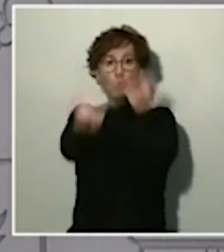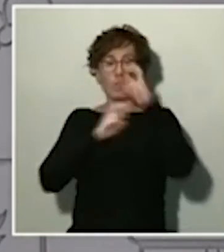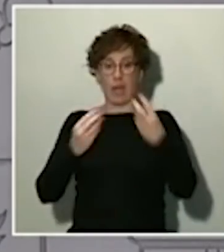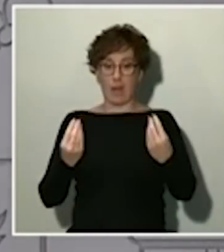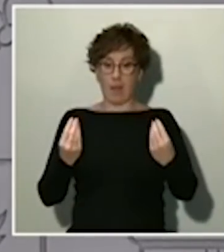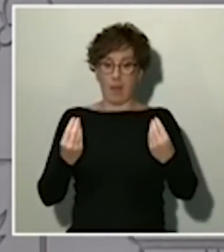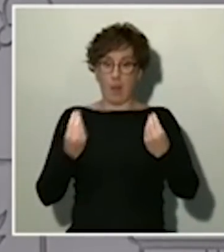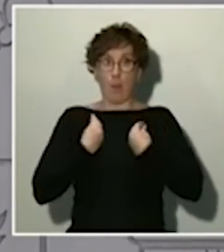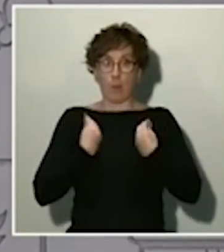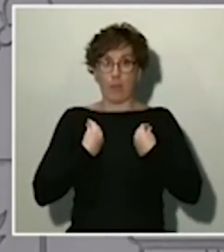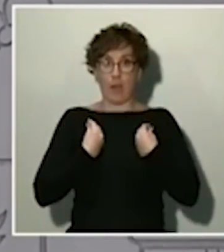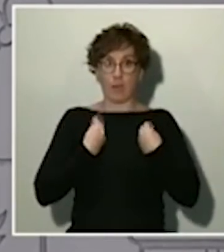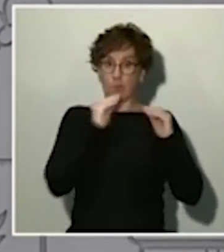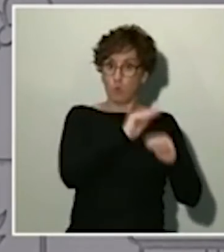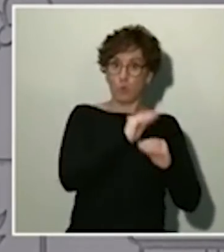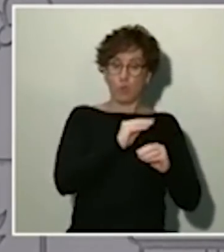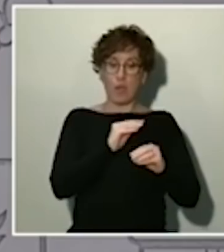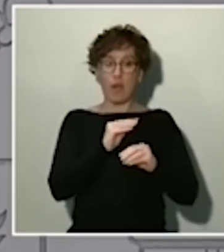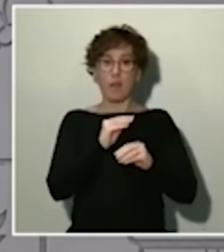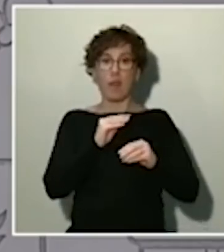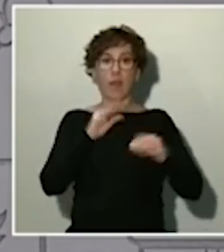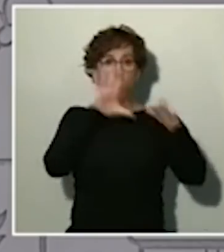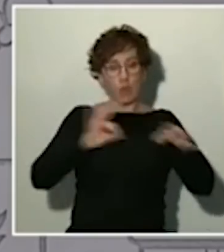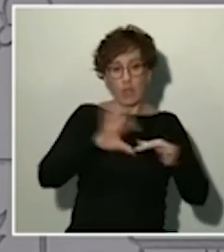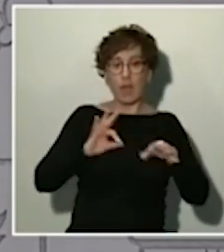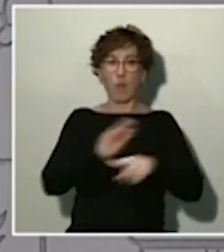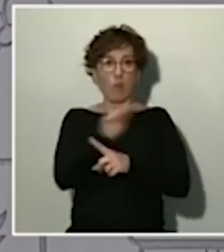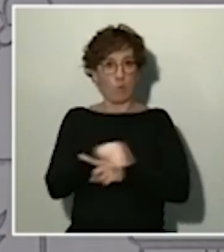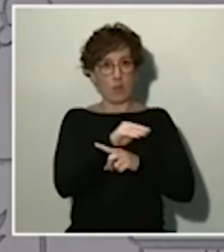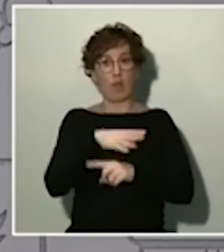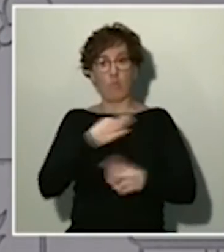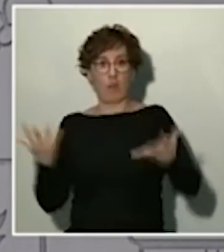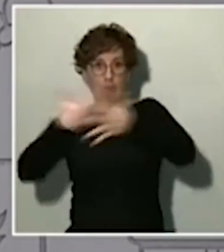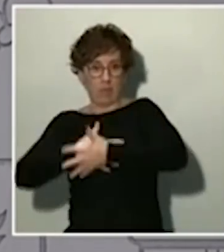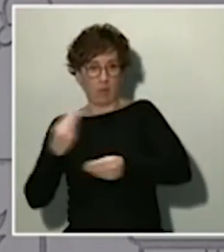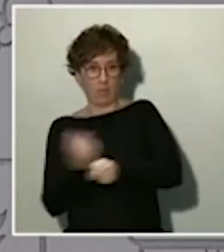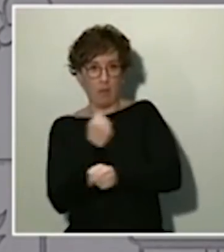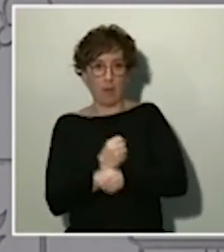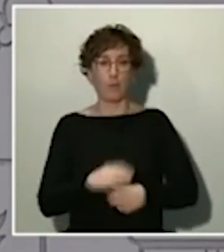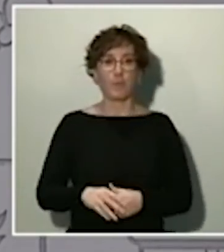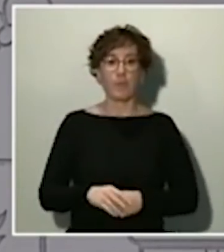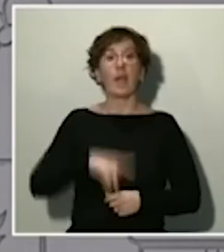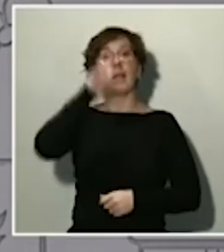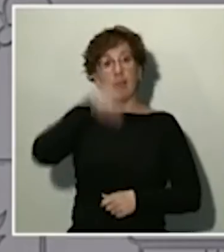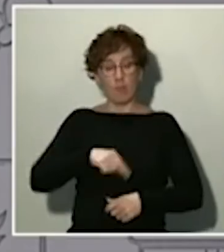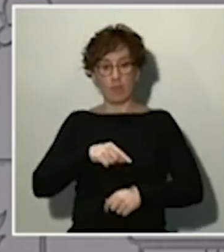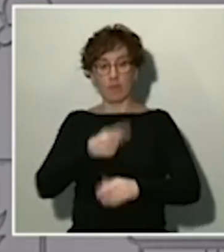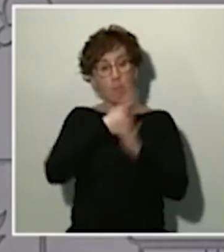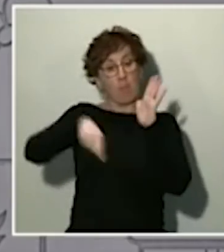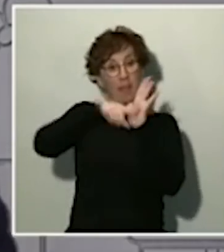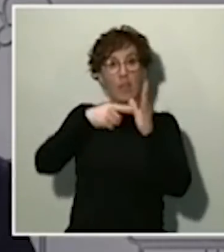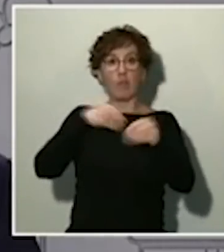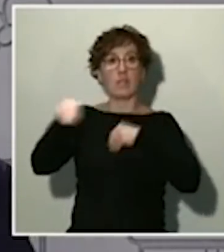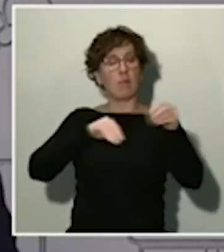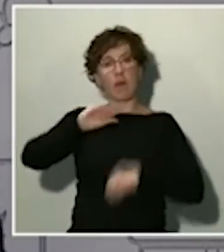derivadas de esta crisis. También vamos a establecer el teletrabajo como medida de flexibilidad principal,